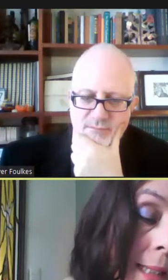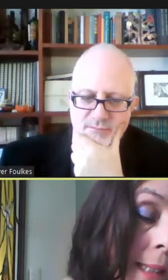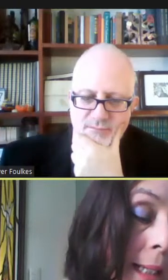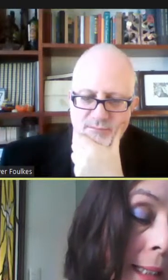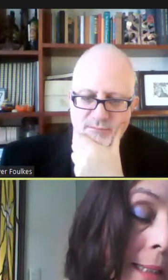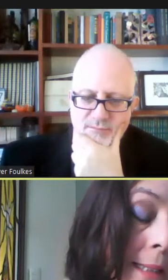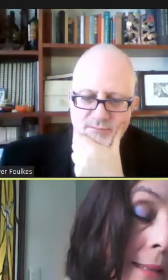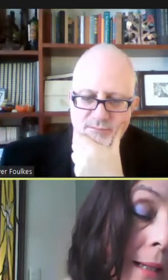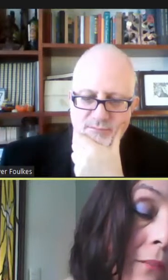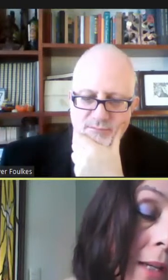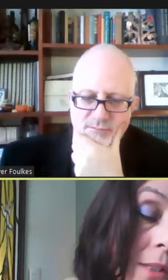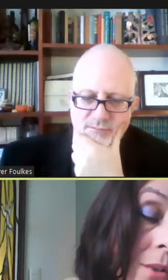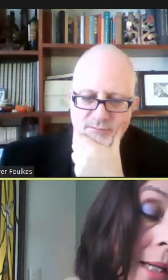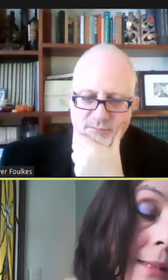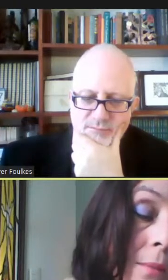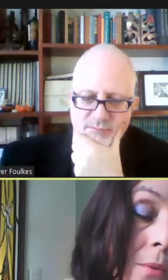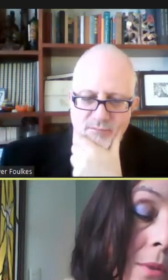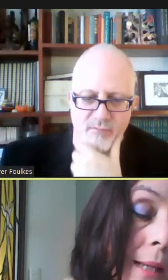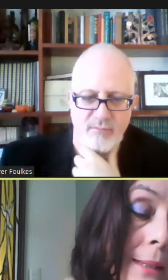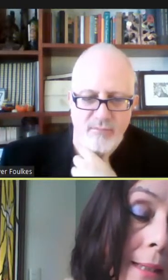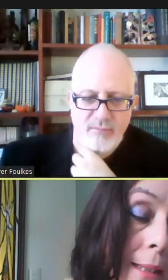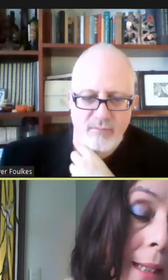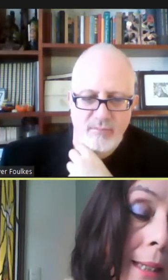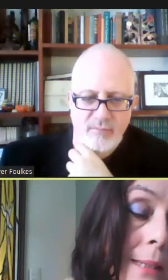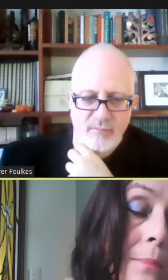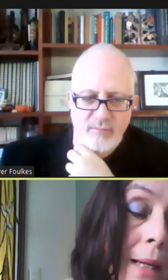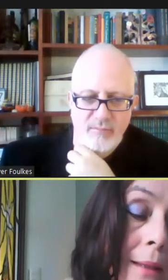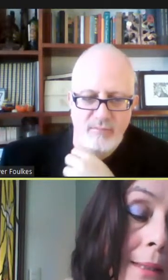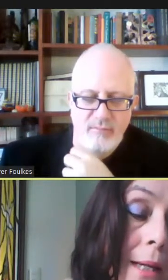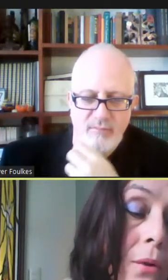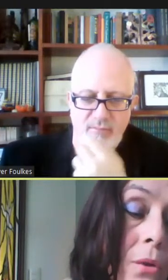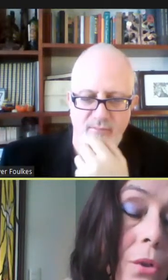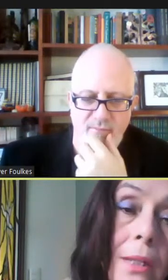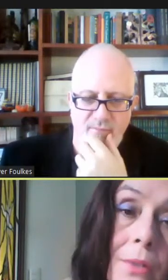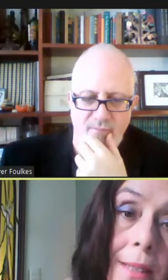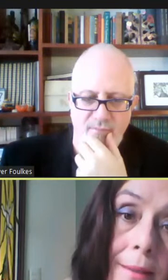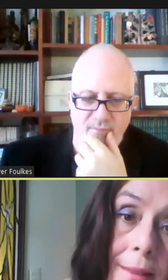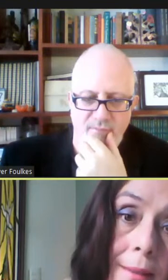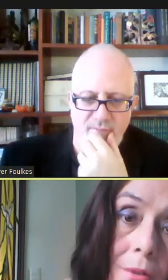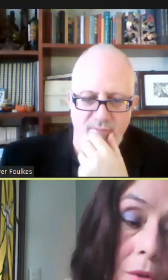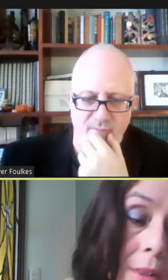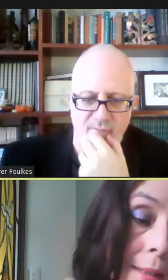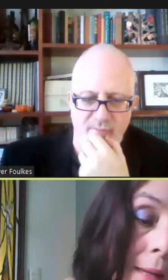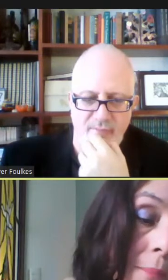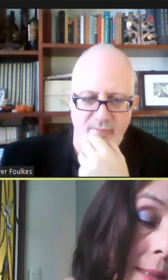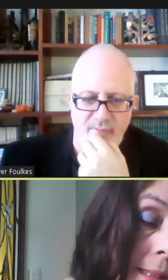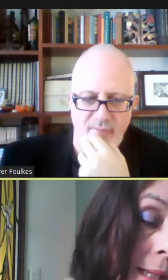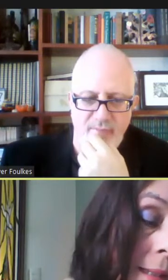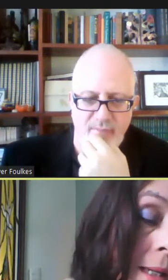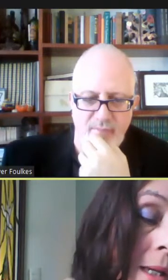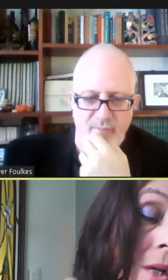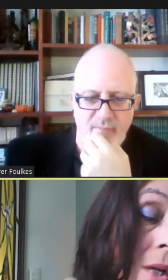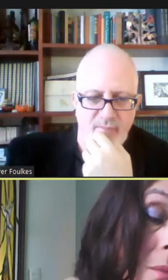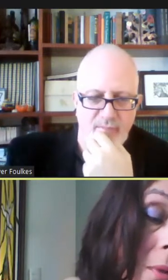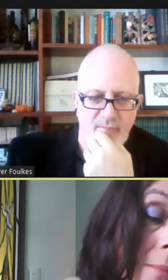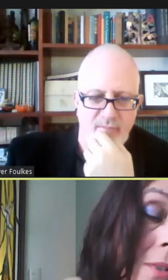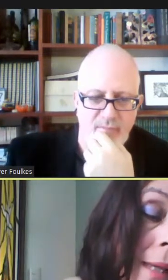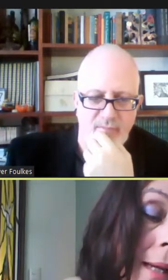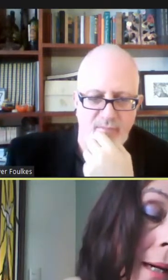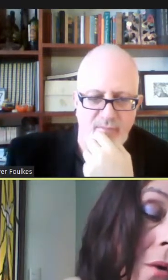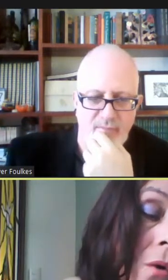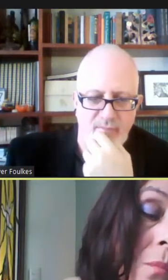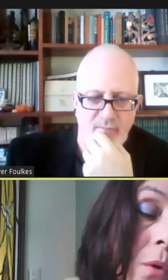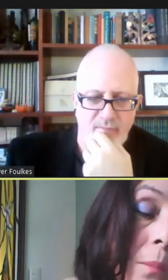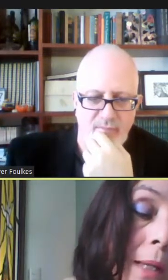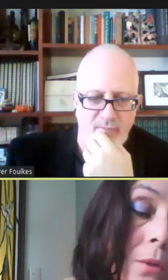investiga, se analiza, se reflexiona y se buscan estrategias para el desarrollo de los artistas con discapacidad, no podemos